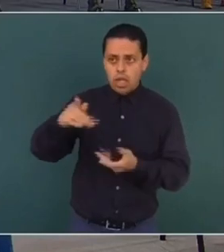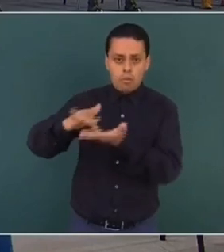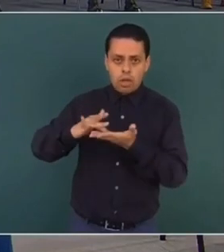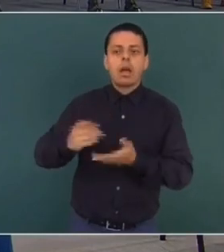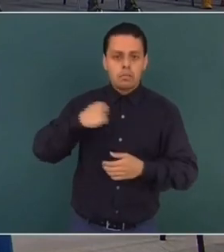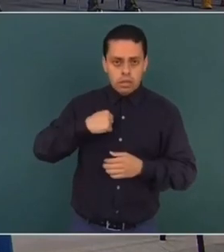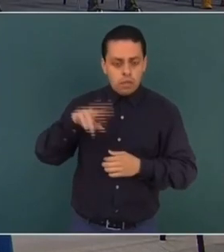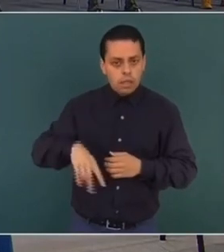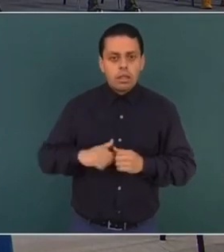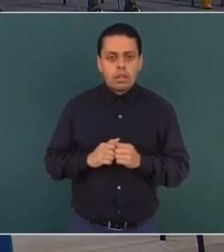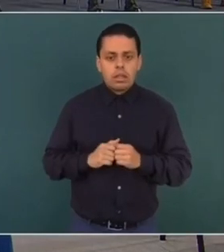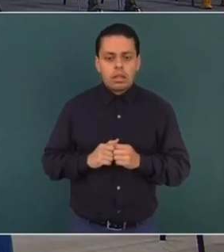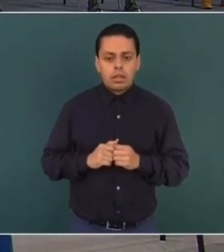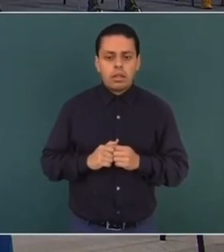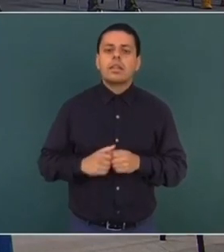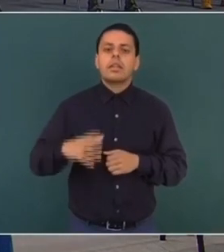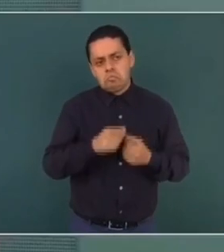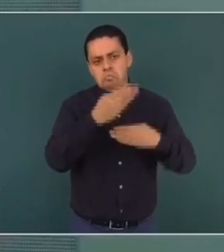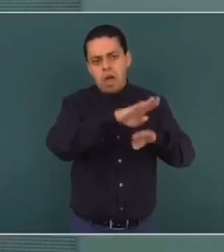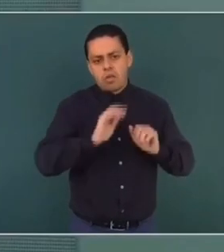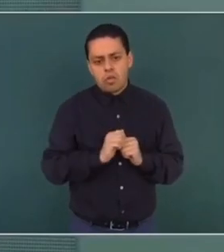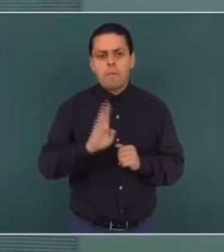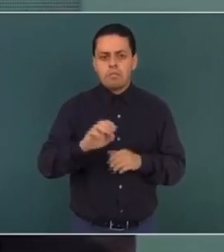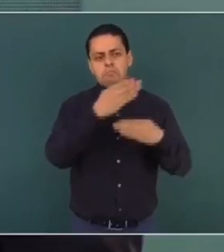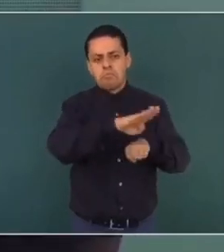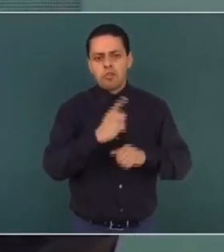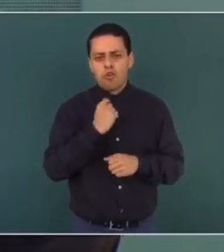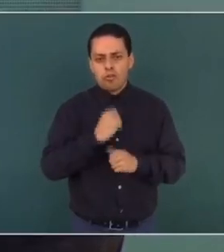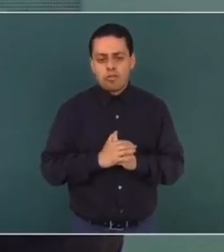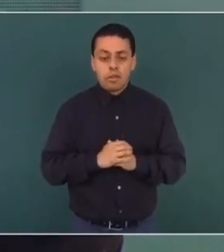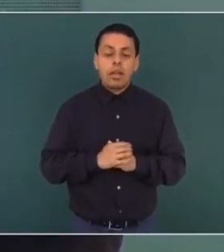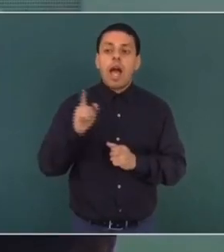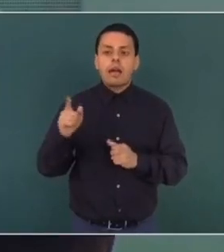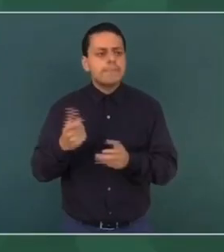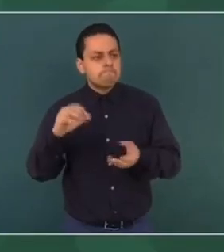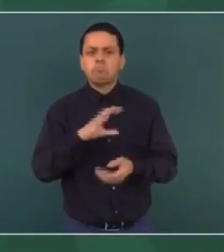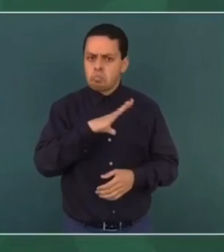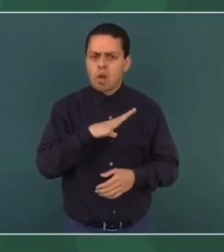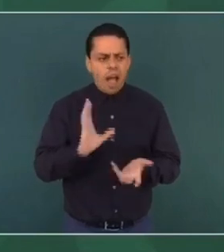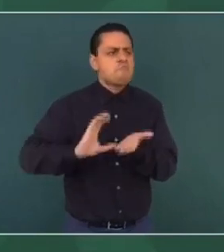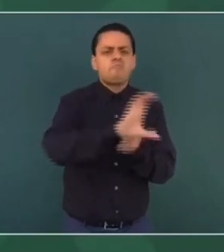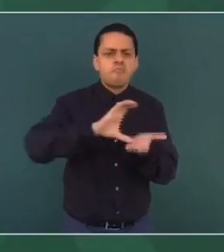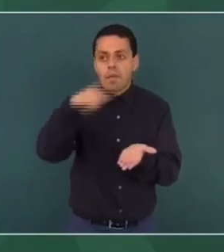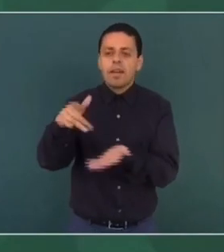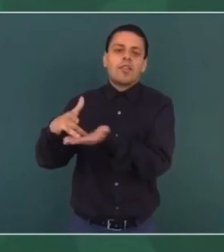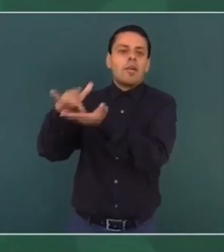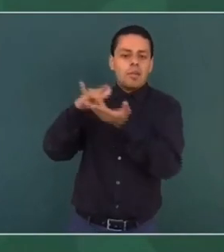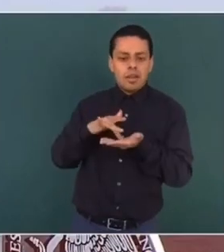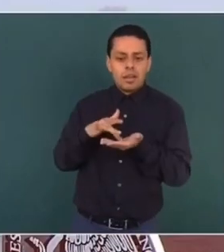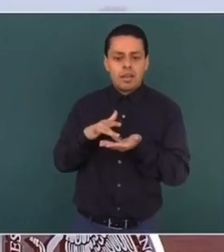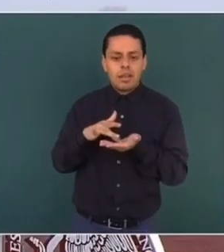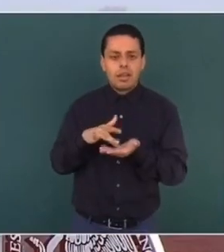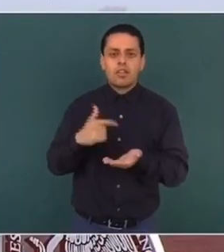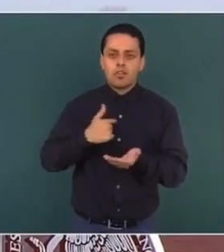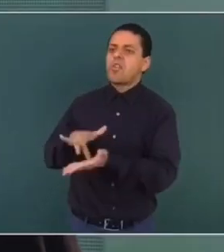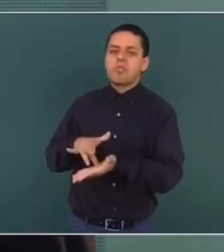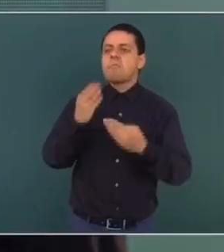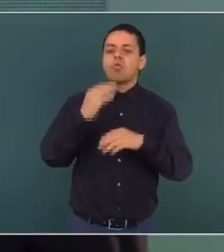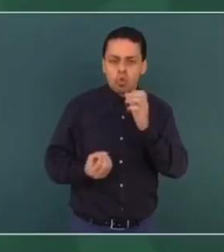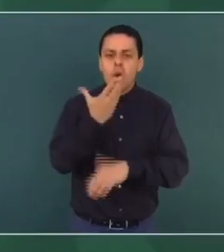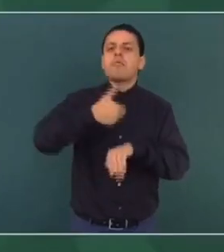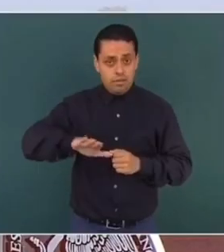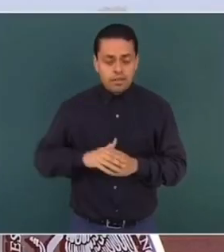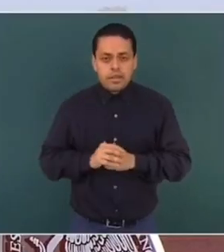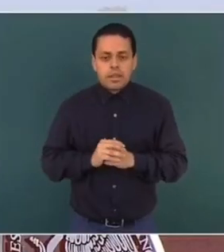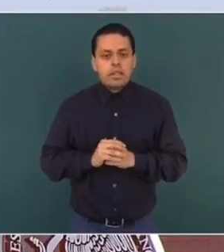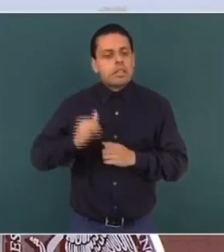gente. Había una cuenta abierta en Banorte en donde depositaban dinero para mantenernos. Yo obtenía mi sueldo de esa forma. De